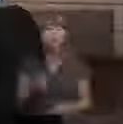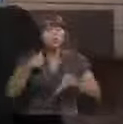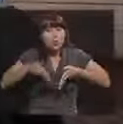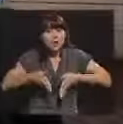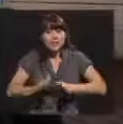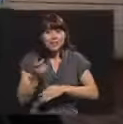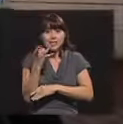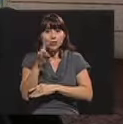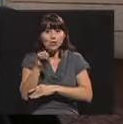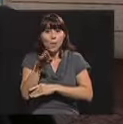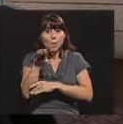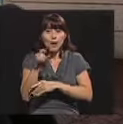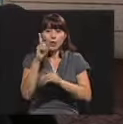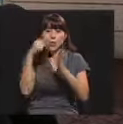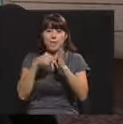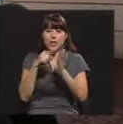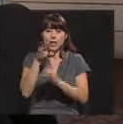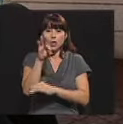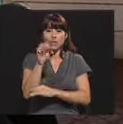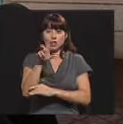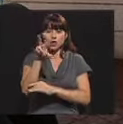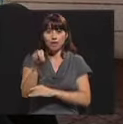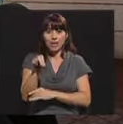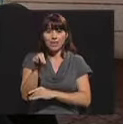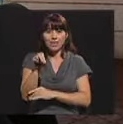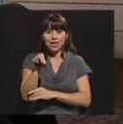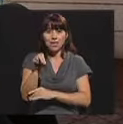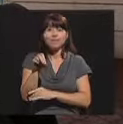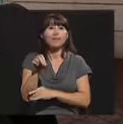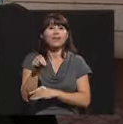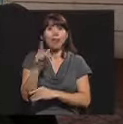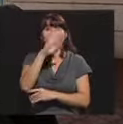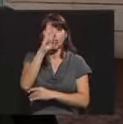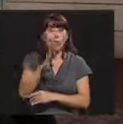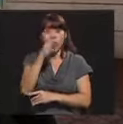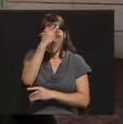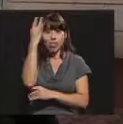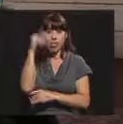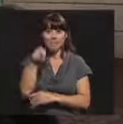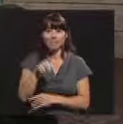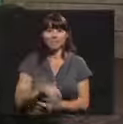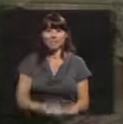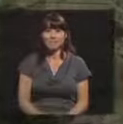Nací el 18 de mayo de 1980. Nunca se me ha olvidado.